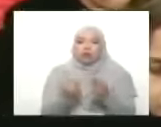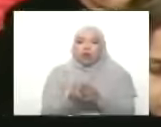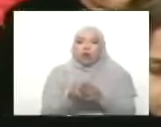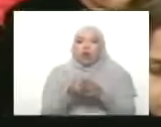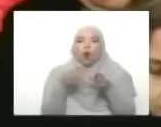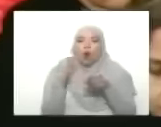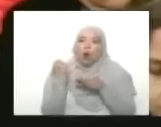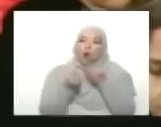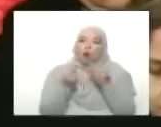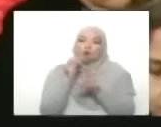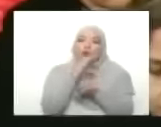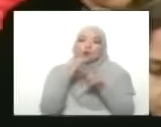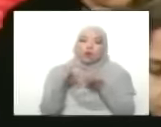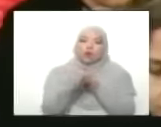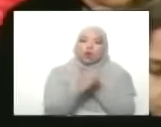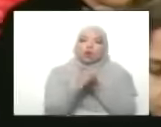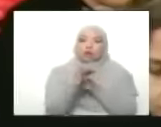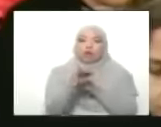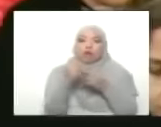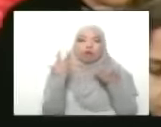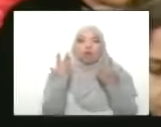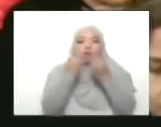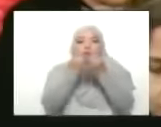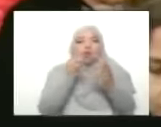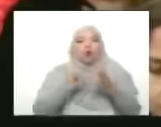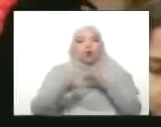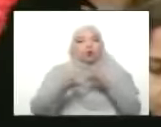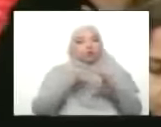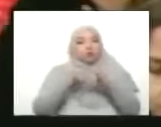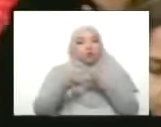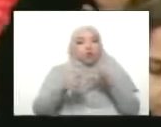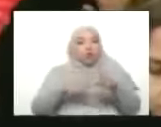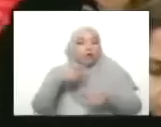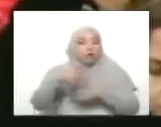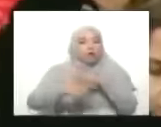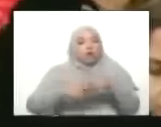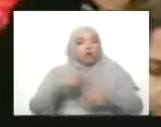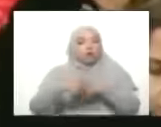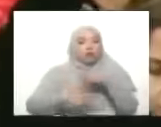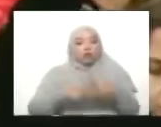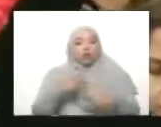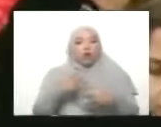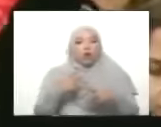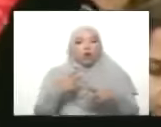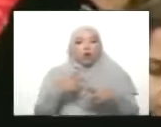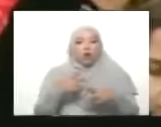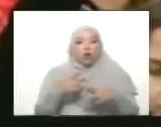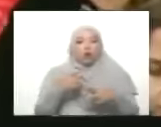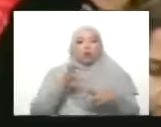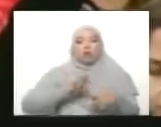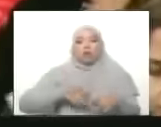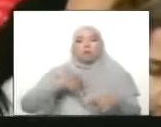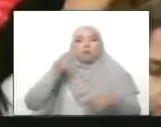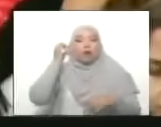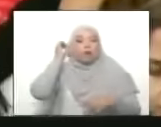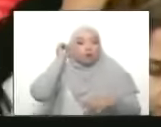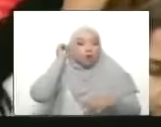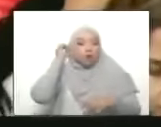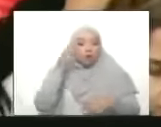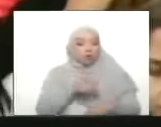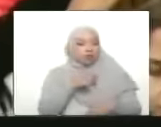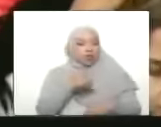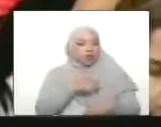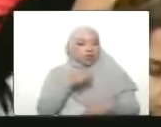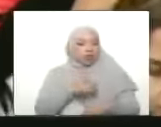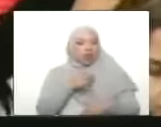dimensión cultural como la comunicacional y también la productiva de modo pues que pueda la mujer sentir que sus